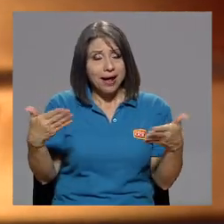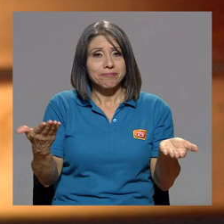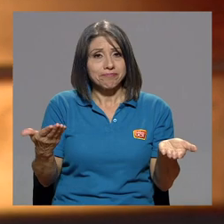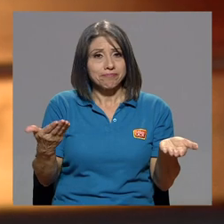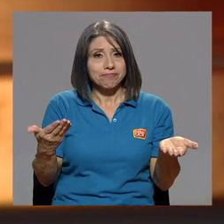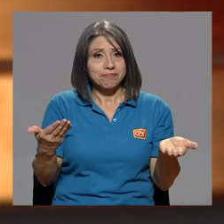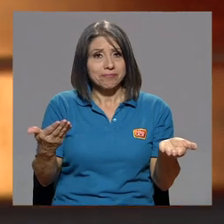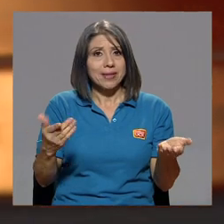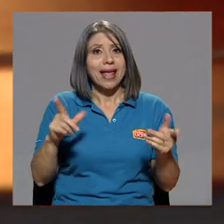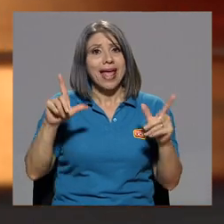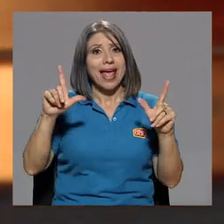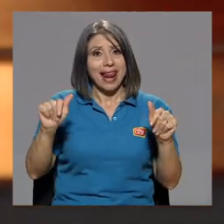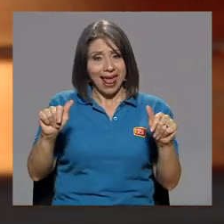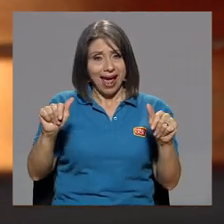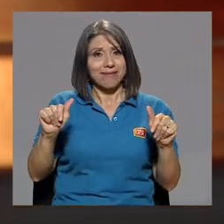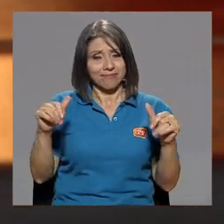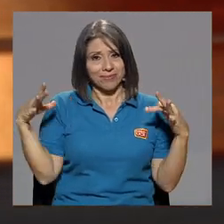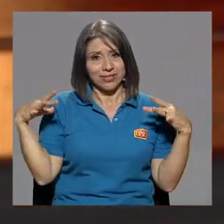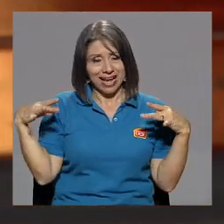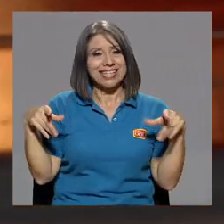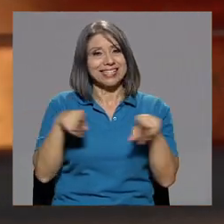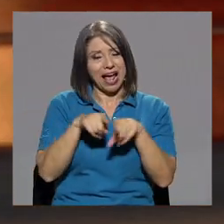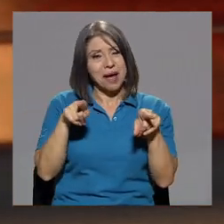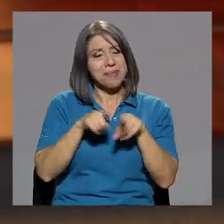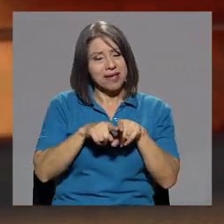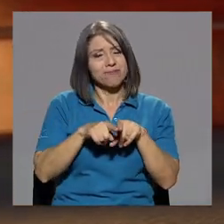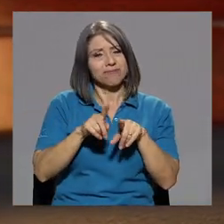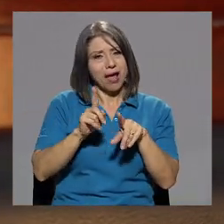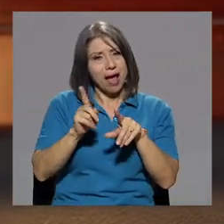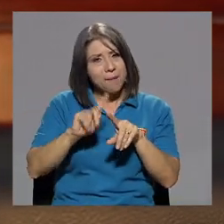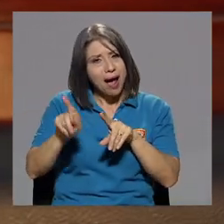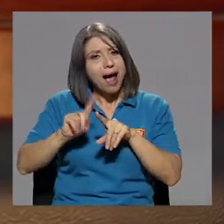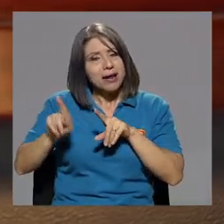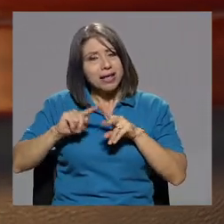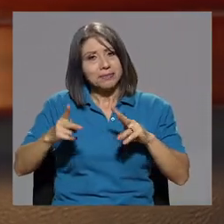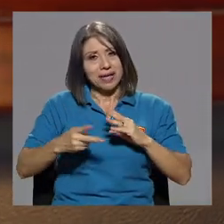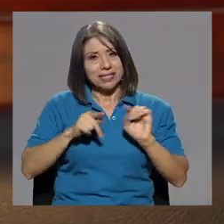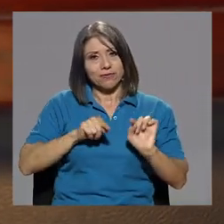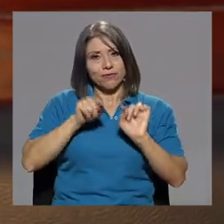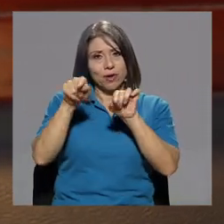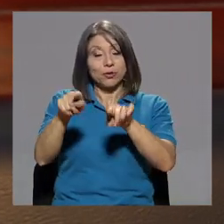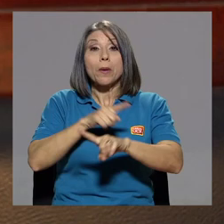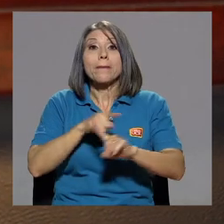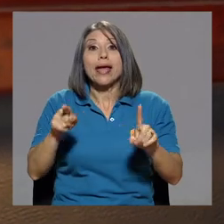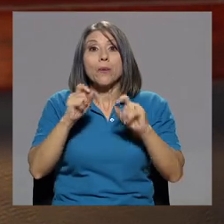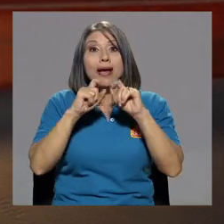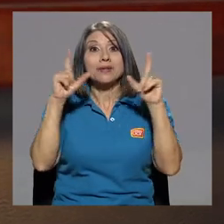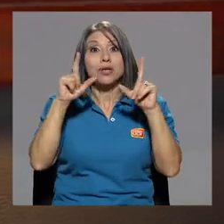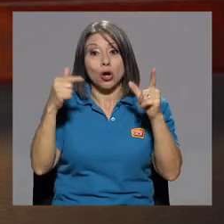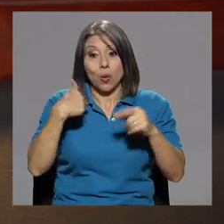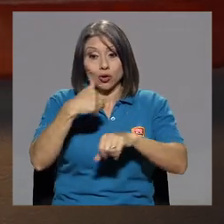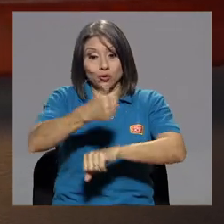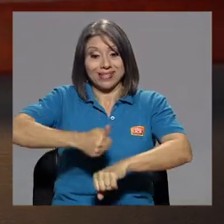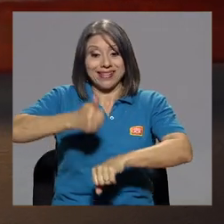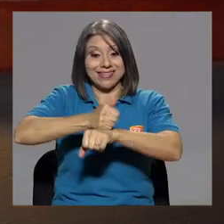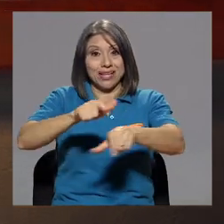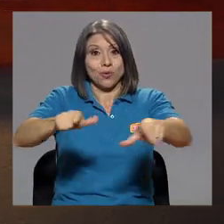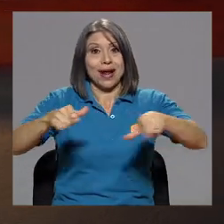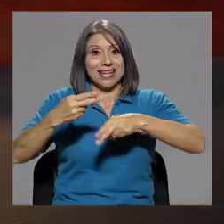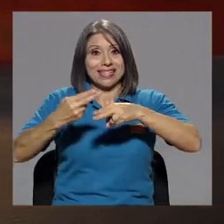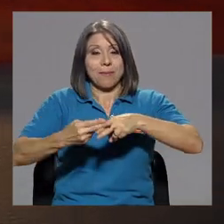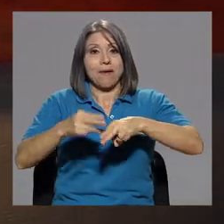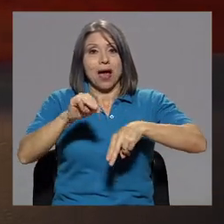Varias veces fuimos a Los Ángeles también. Pero lo más impresionante fue cuando yo puse momentos, tenía 24 años.